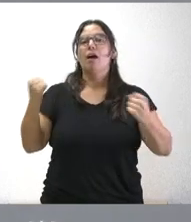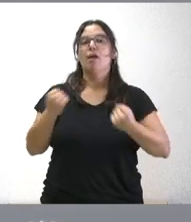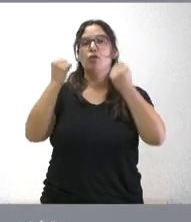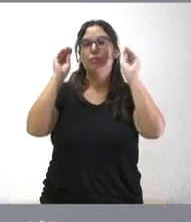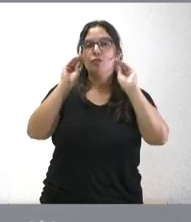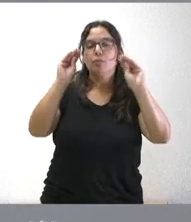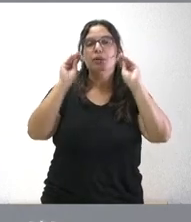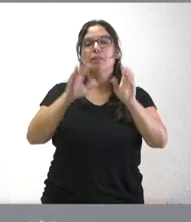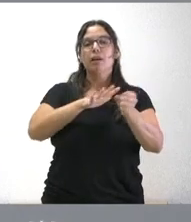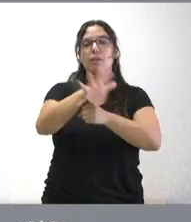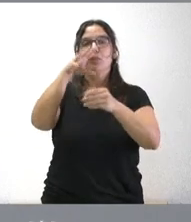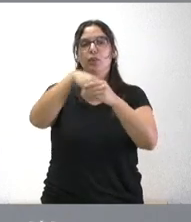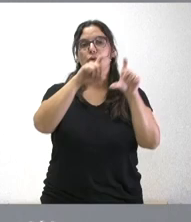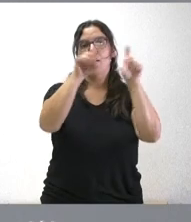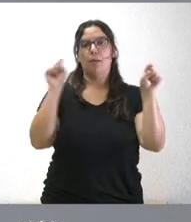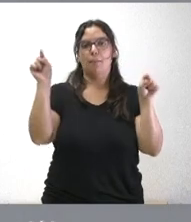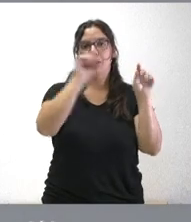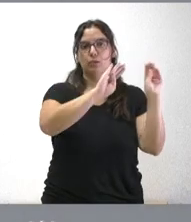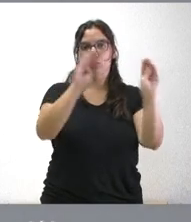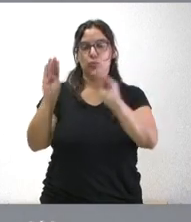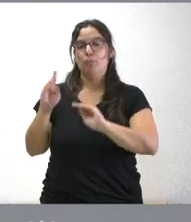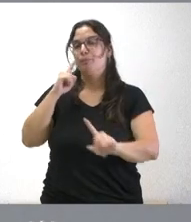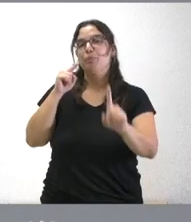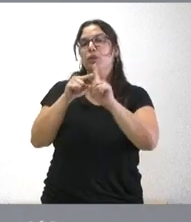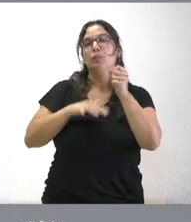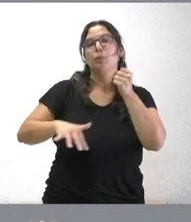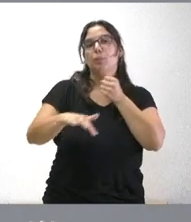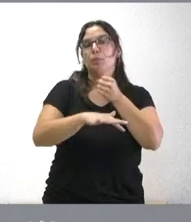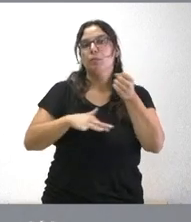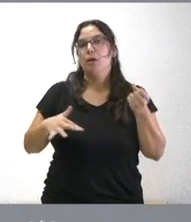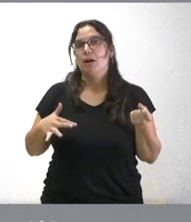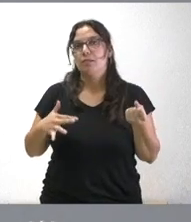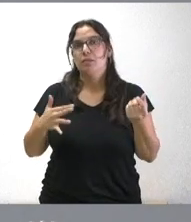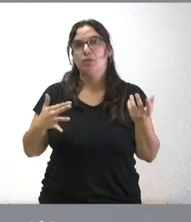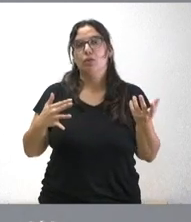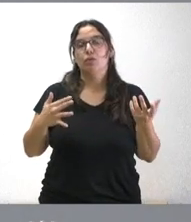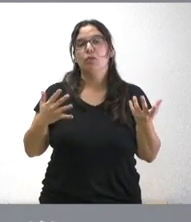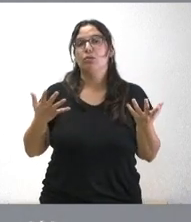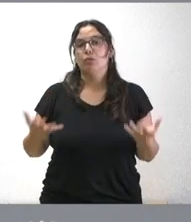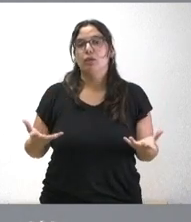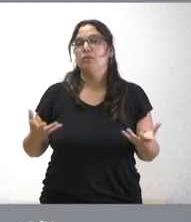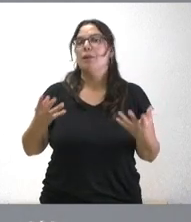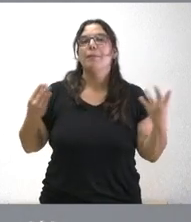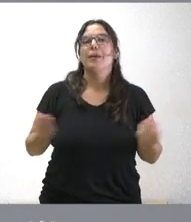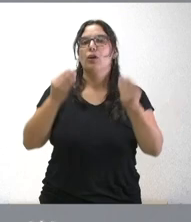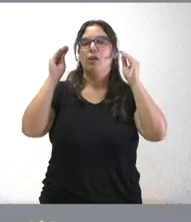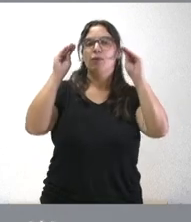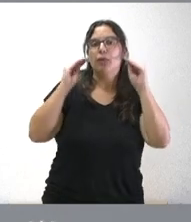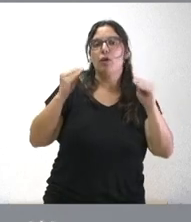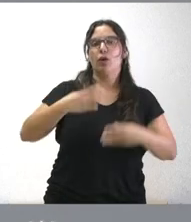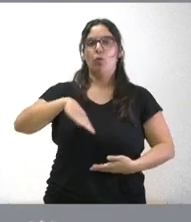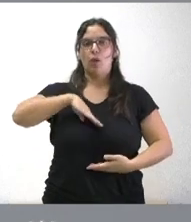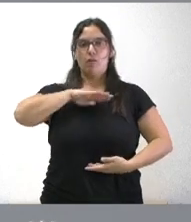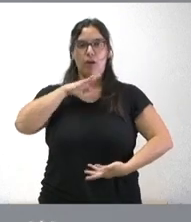ámbito de las propias empresas. El objetivo básico, como es lo que les señalado, es mejorar la formación y cualificación de los